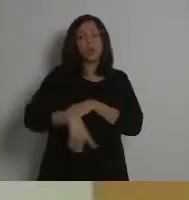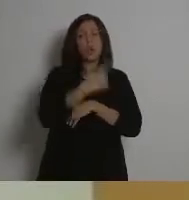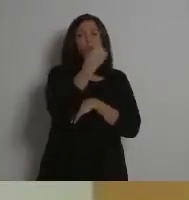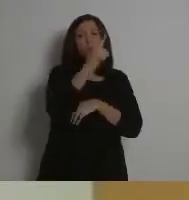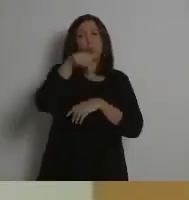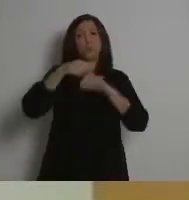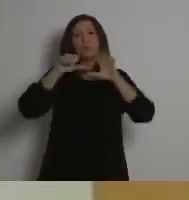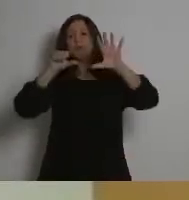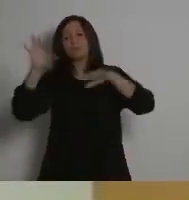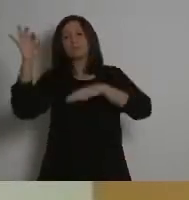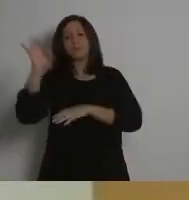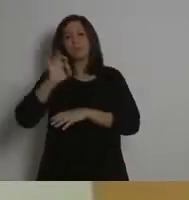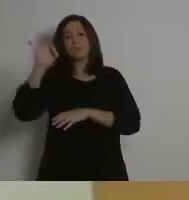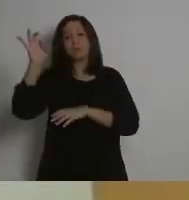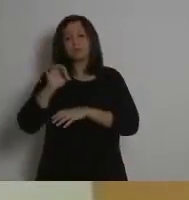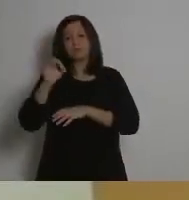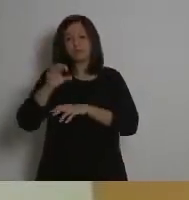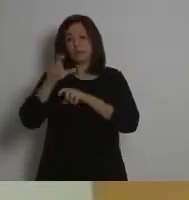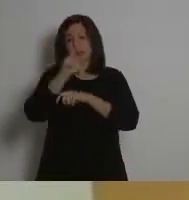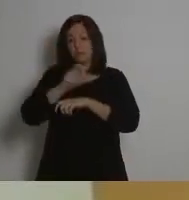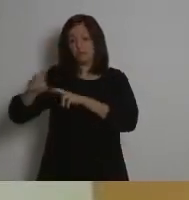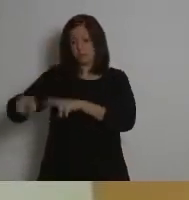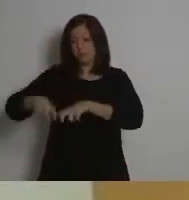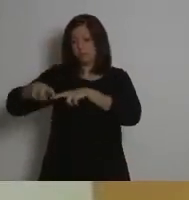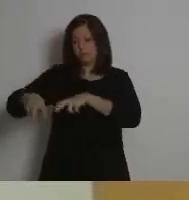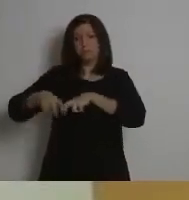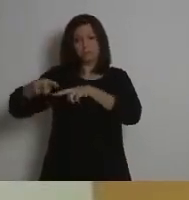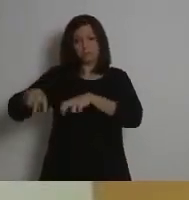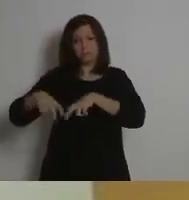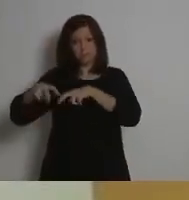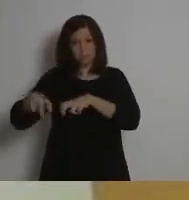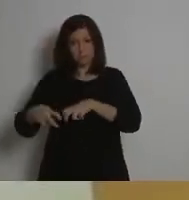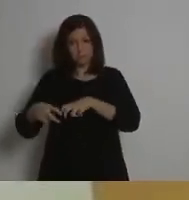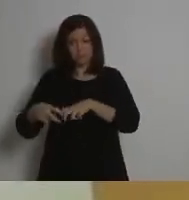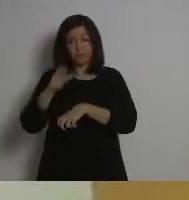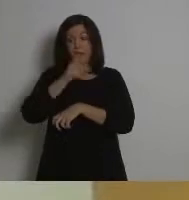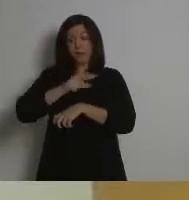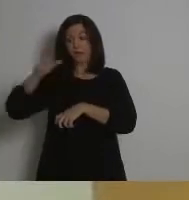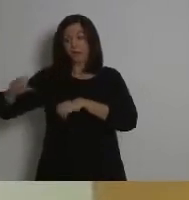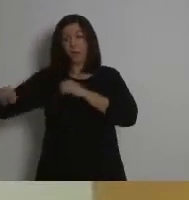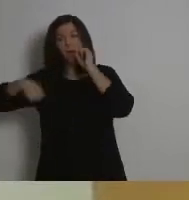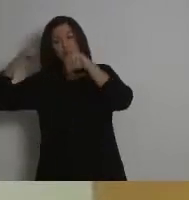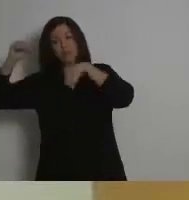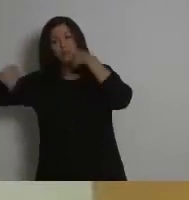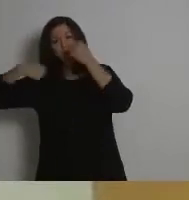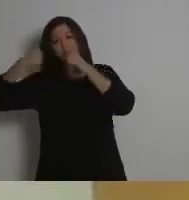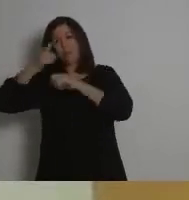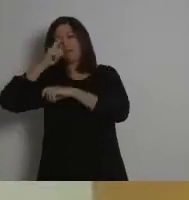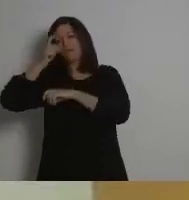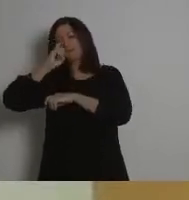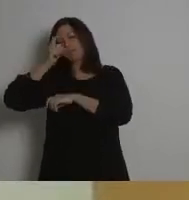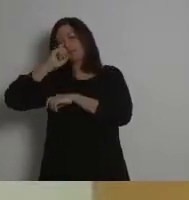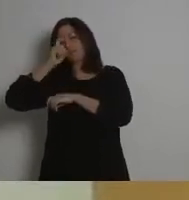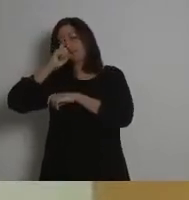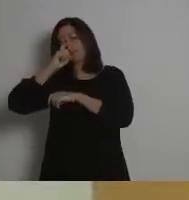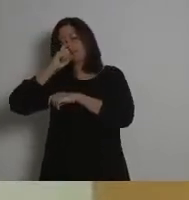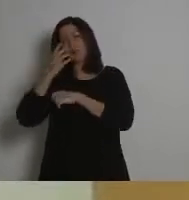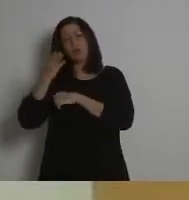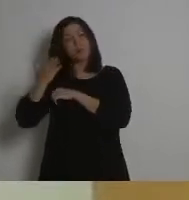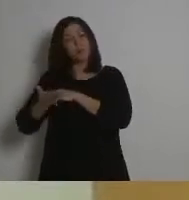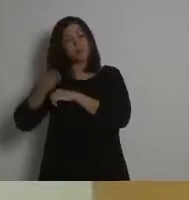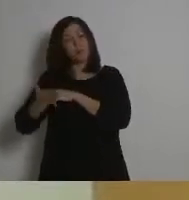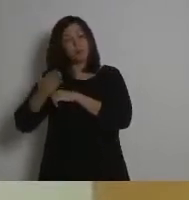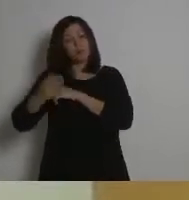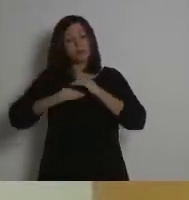En Cataluña, solo un 1,6% de la población se dedica al sector agrario, con una pérdida imparable de población